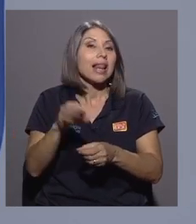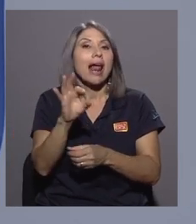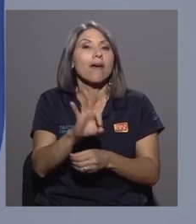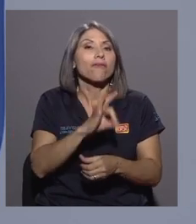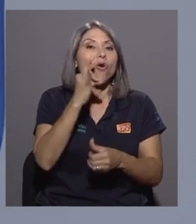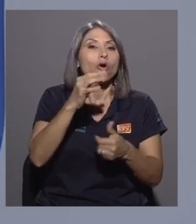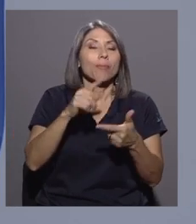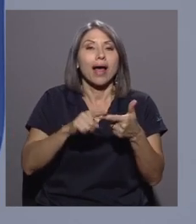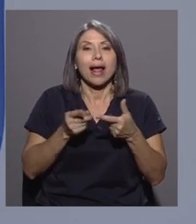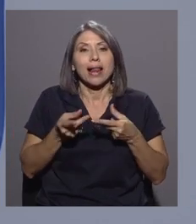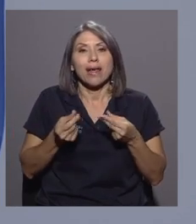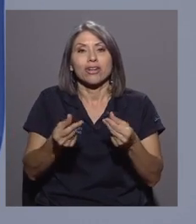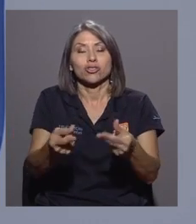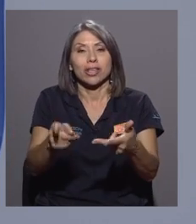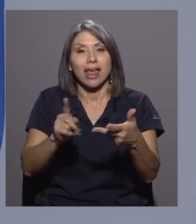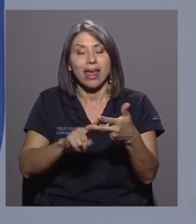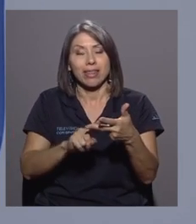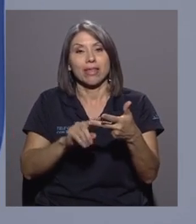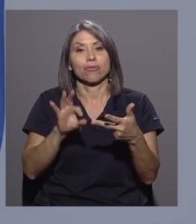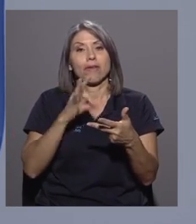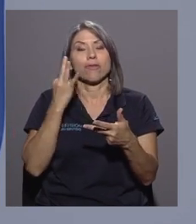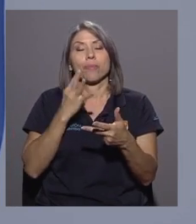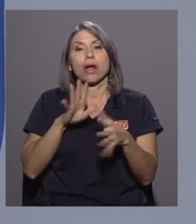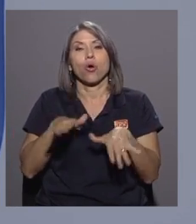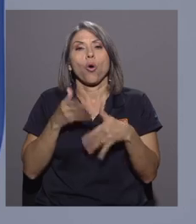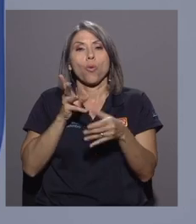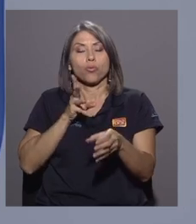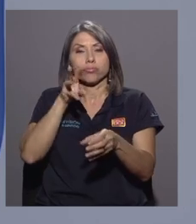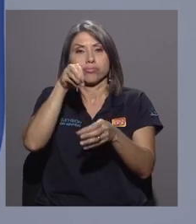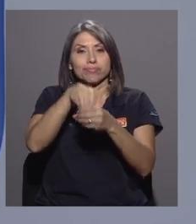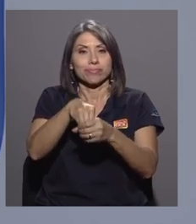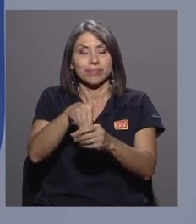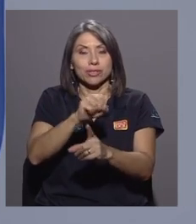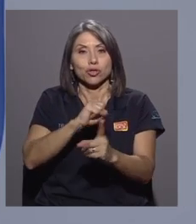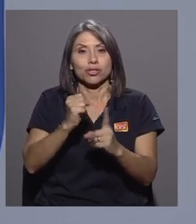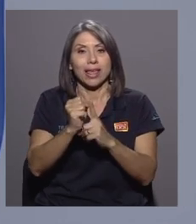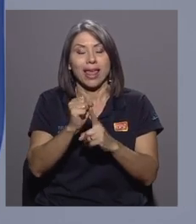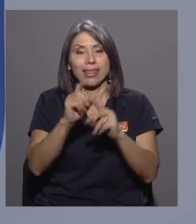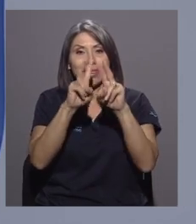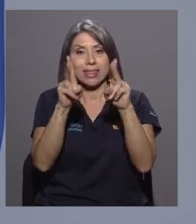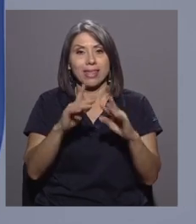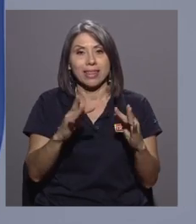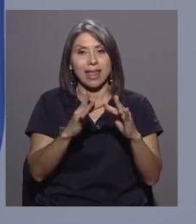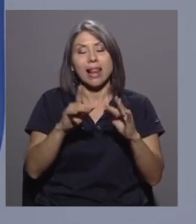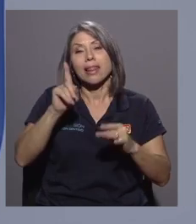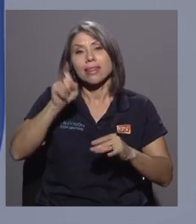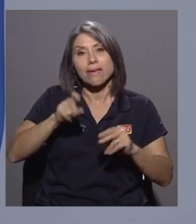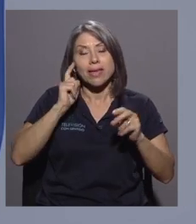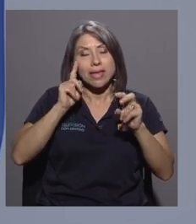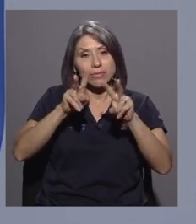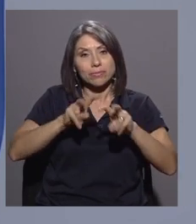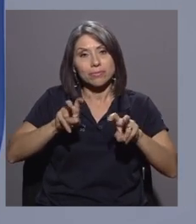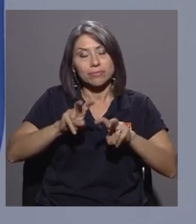la que nos vamos incorporando en esta nueva sociedad digital es vital de estudiar y de analizar.